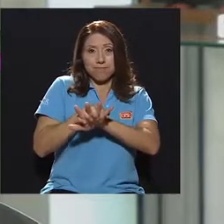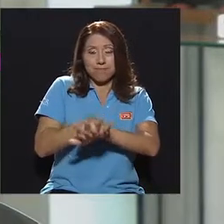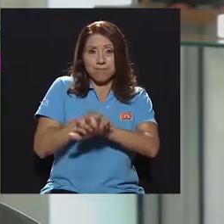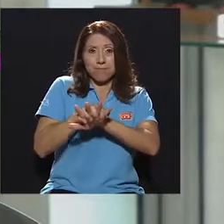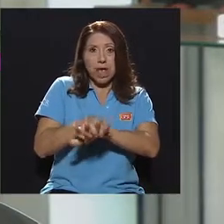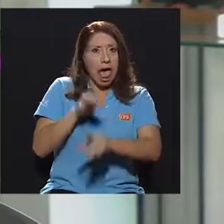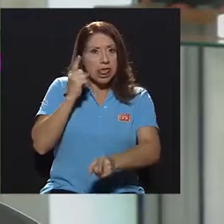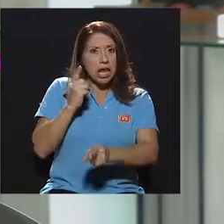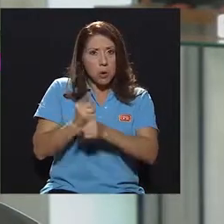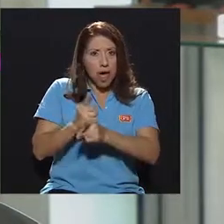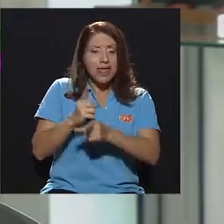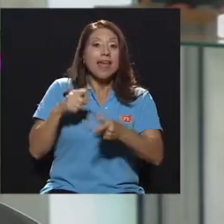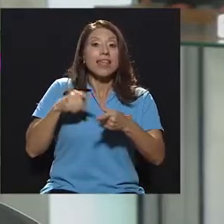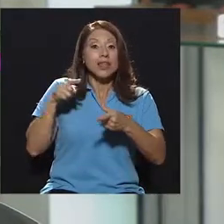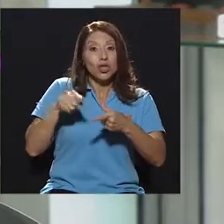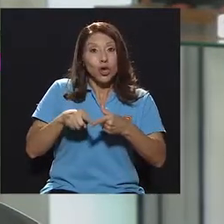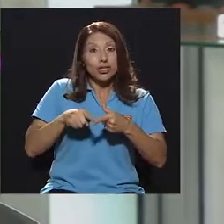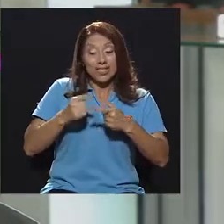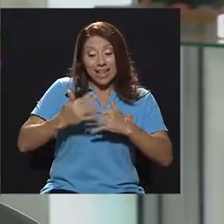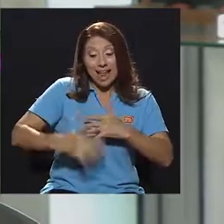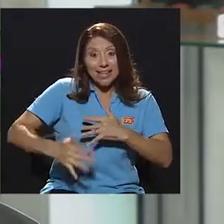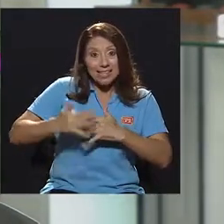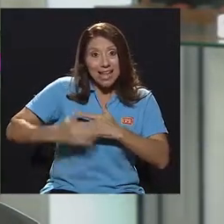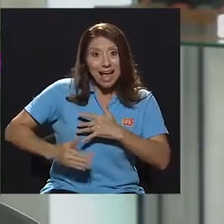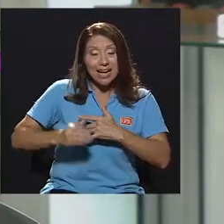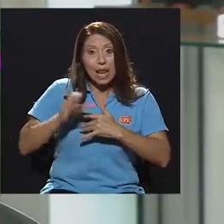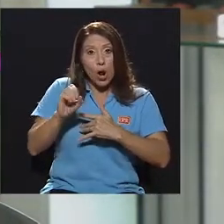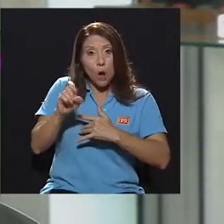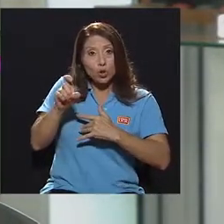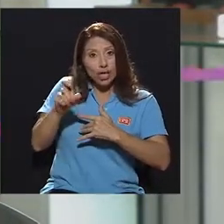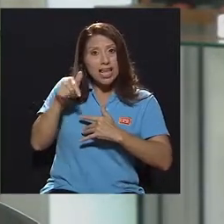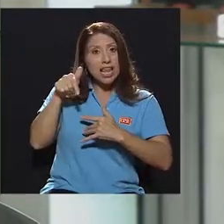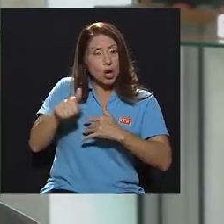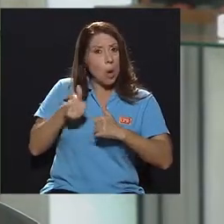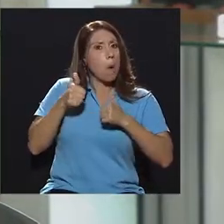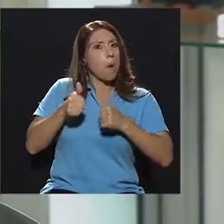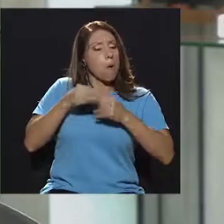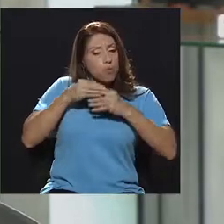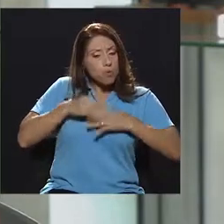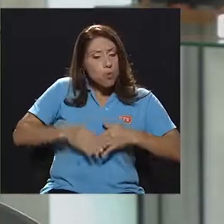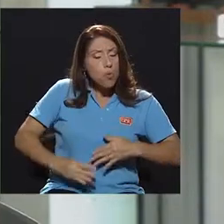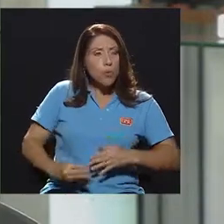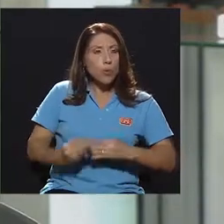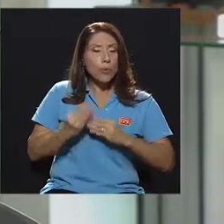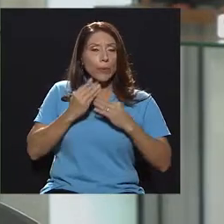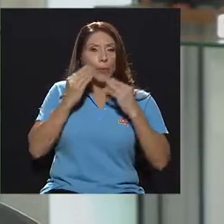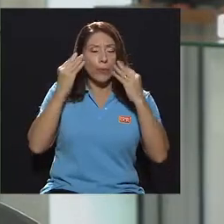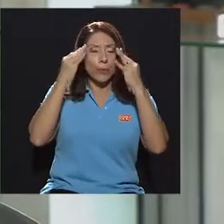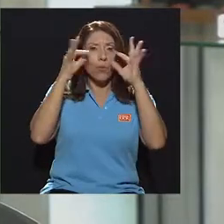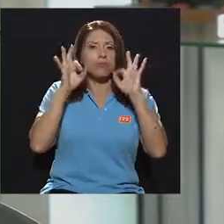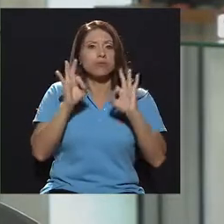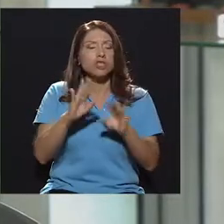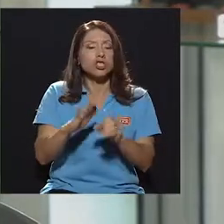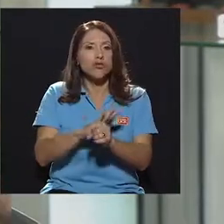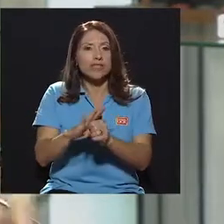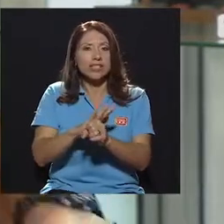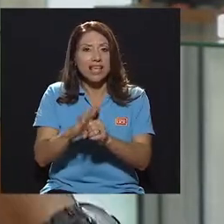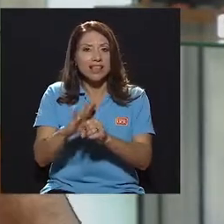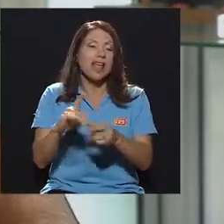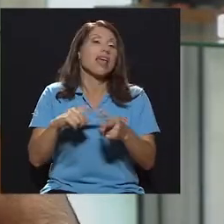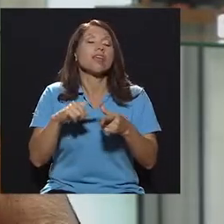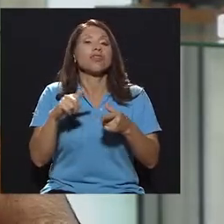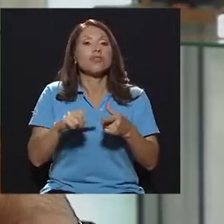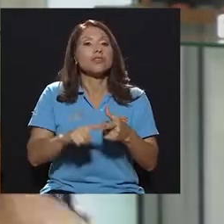el oxígeno que está en la sangre, yo logro que circule adecuadamente con una compresión, es suficiente. Entonces,